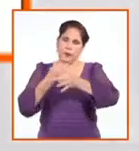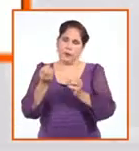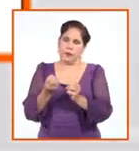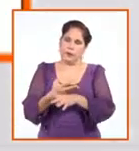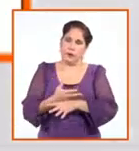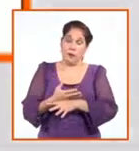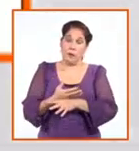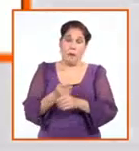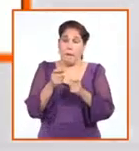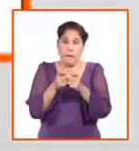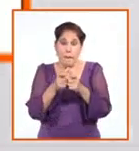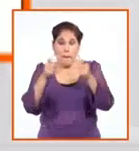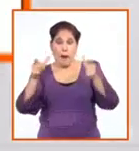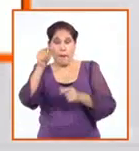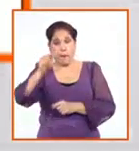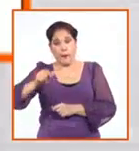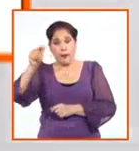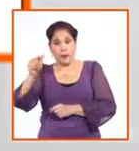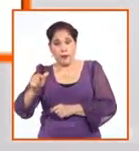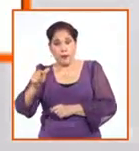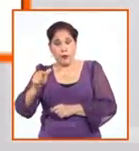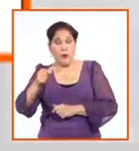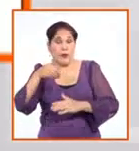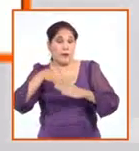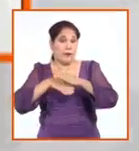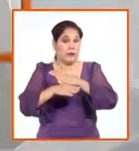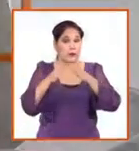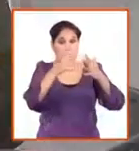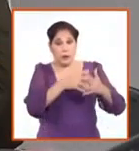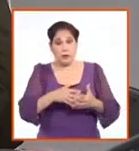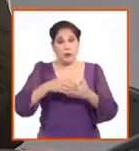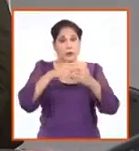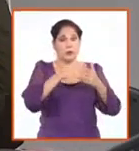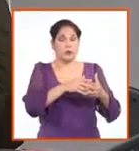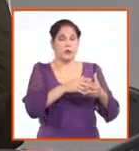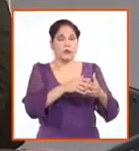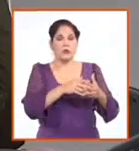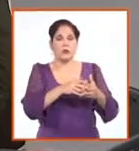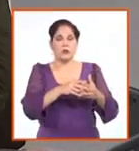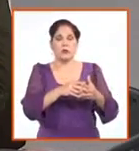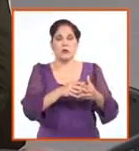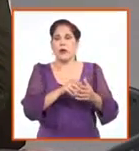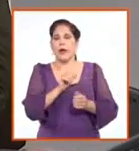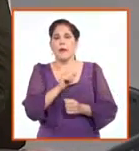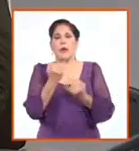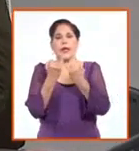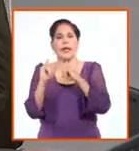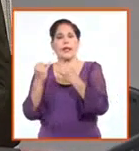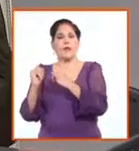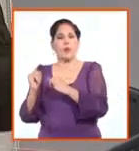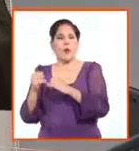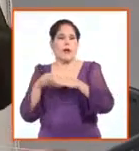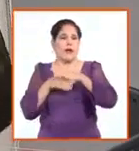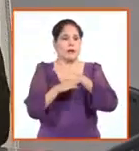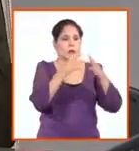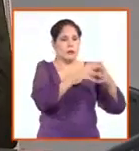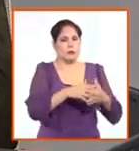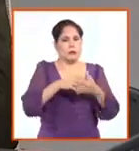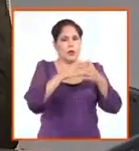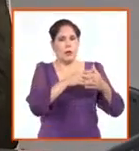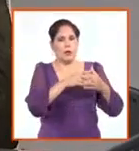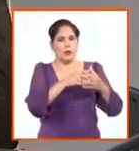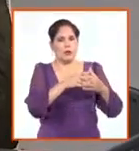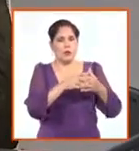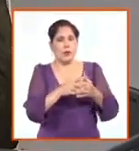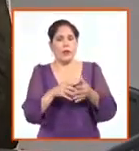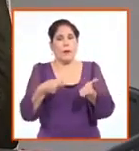la mayoría de las personas que se incorporan al tránsito irregular no son viajeros individuales que se abren paso para llegar a